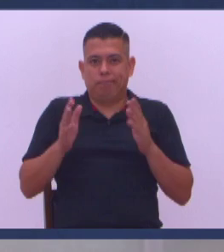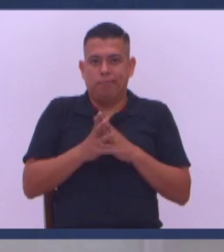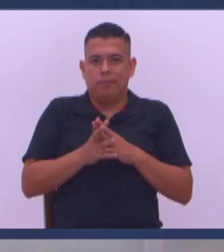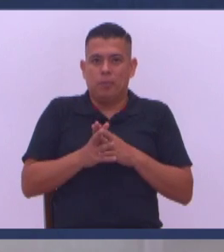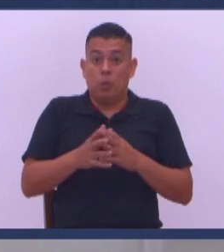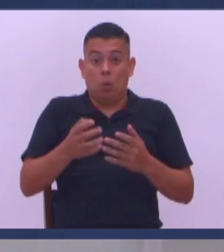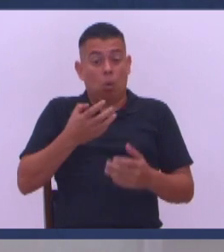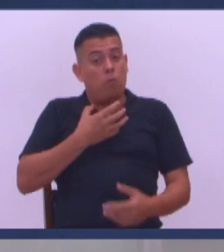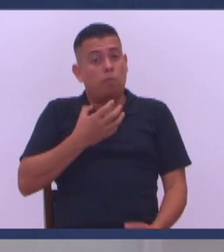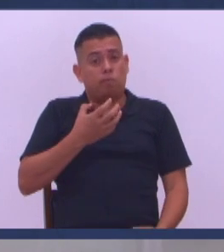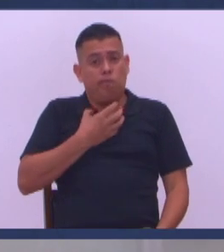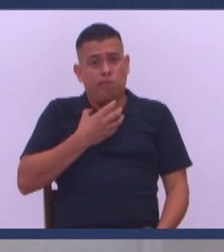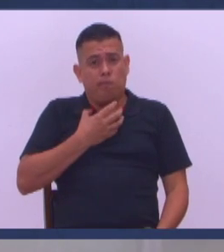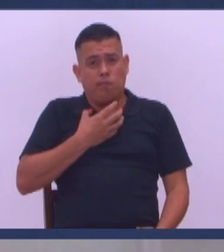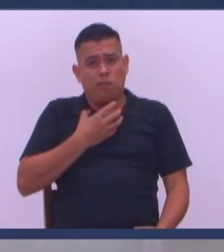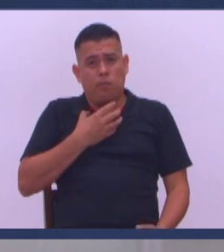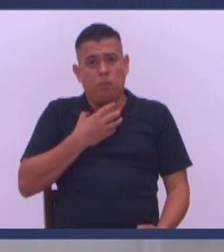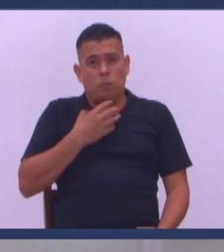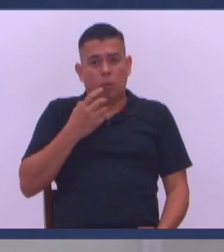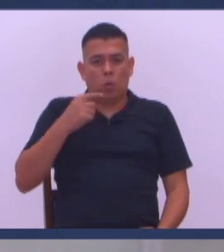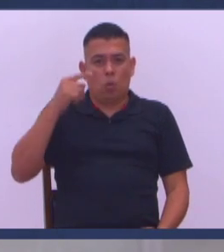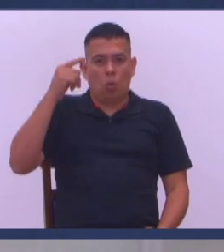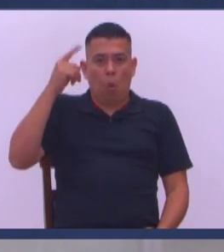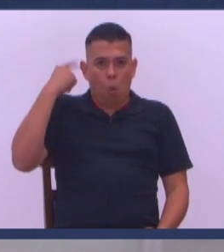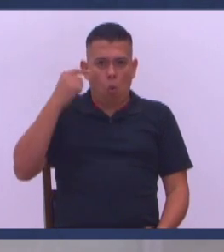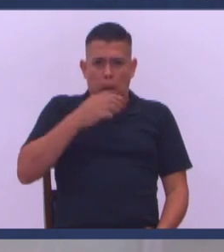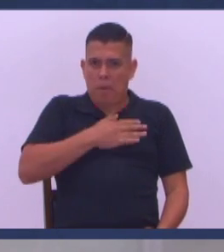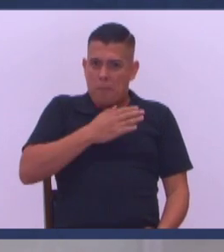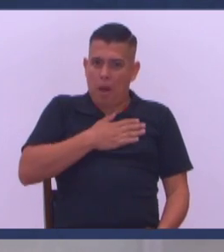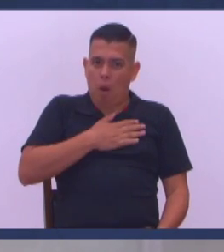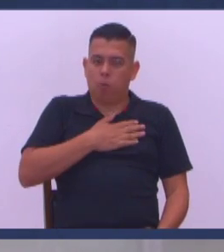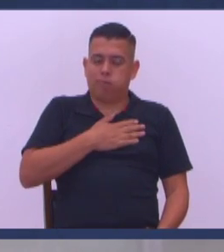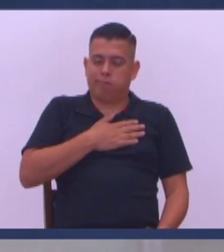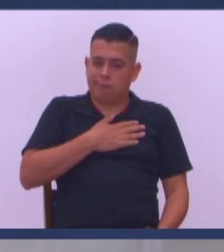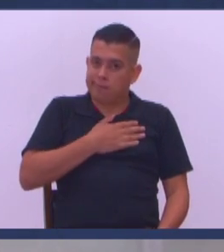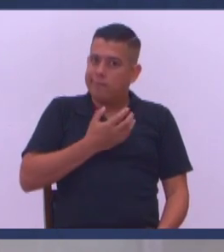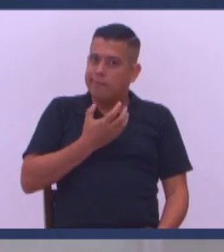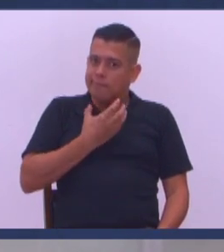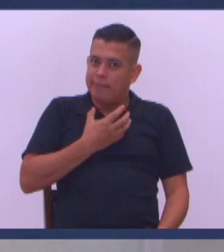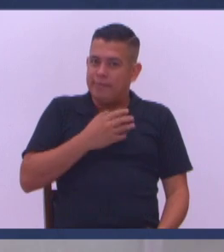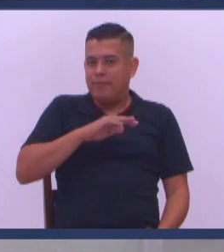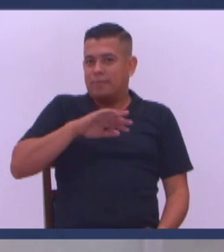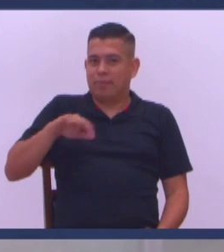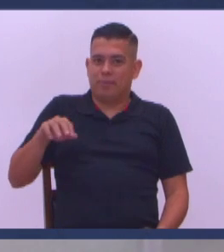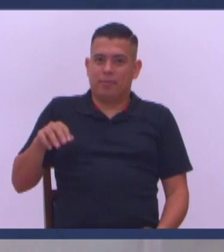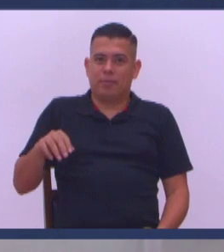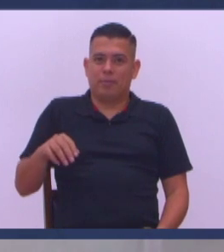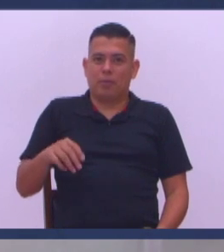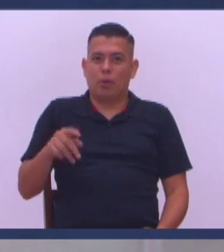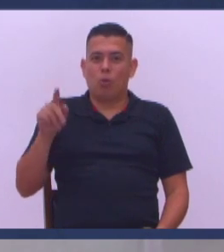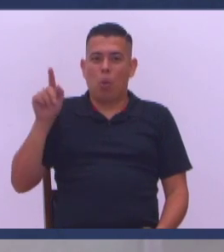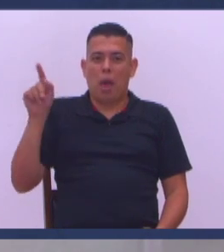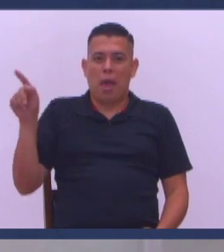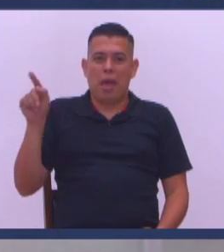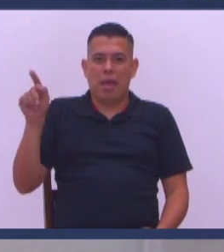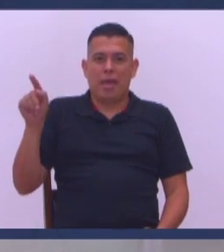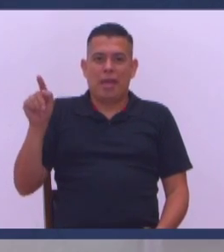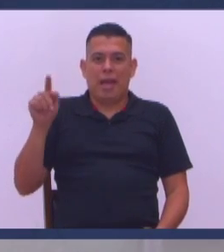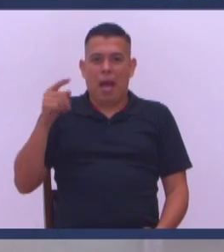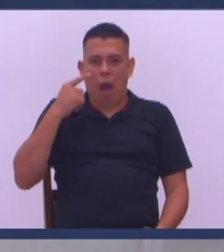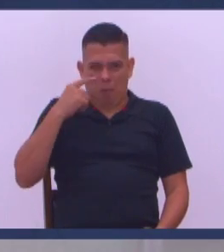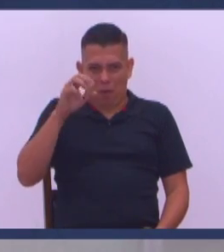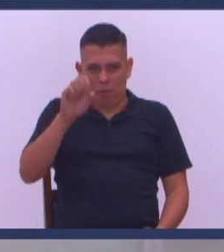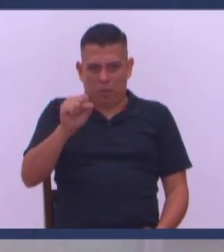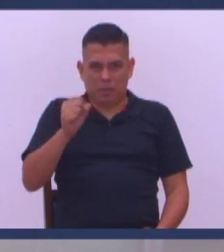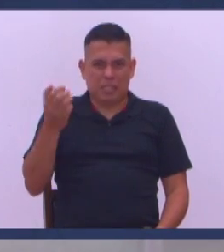No hay nada Más difícil Que un hombre enamorado Hay uno en San Miguel Que se llama El Puma Enamorado No se si